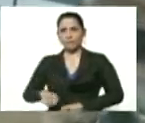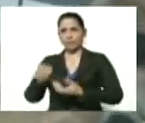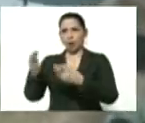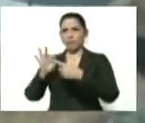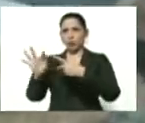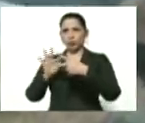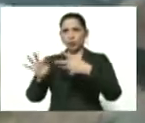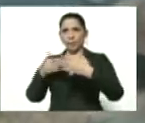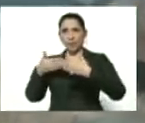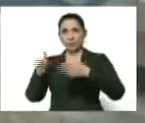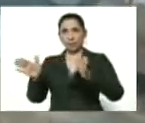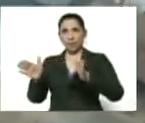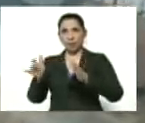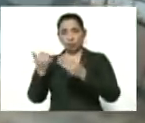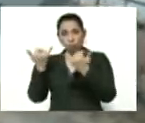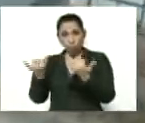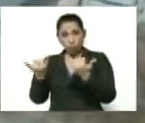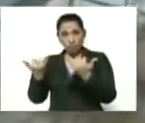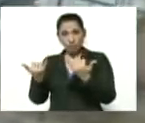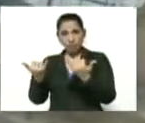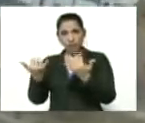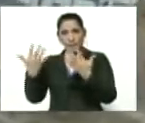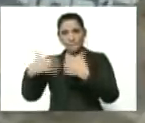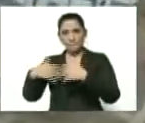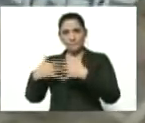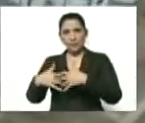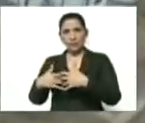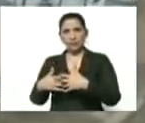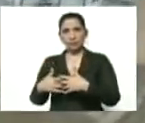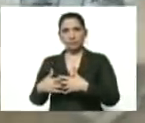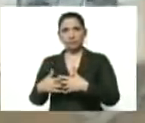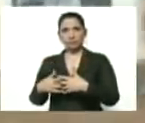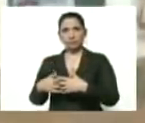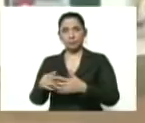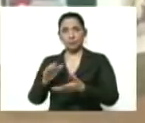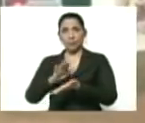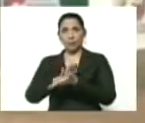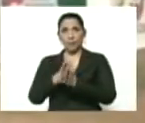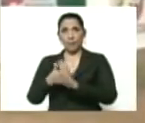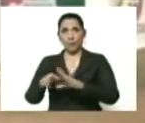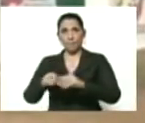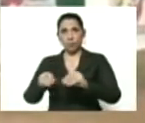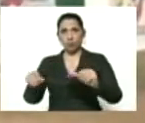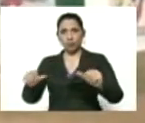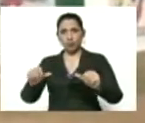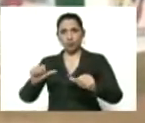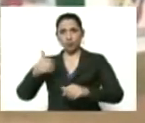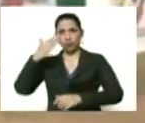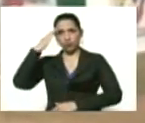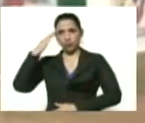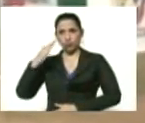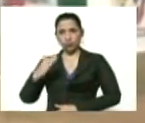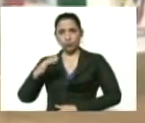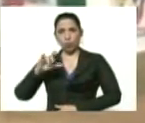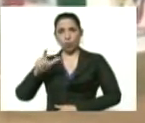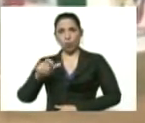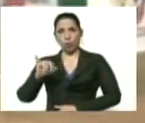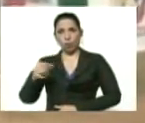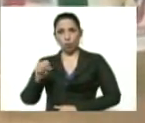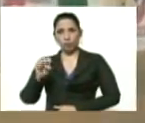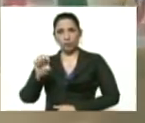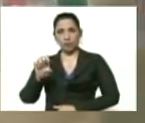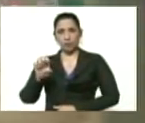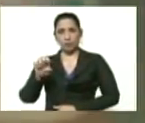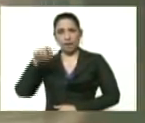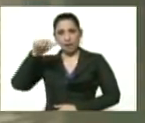funcionamiento puesta en marcha de la planta procesadora de harina precocida general José Antonio Anzuategui aquí en el